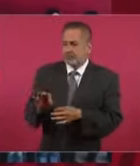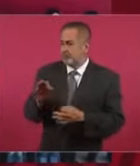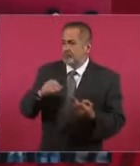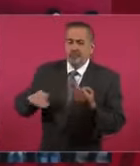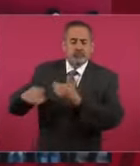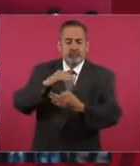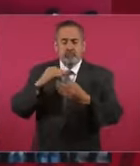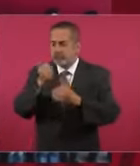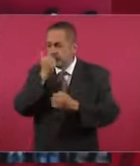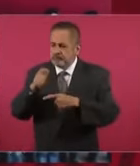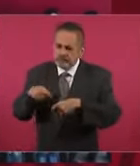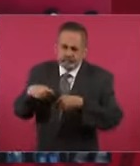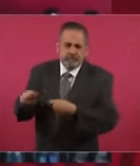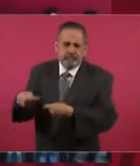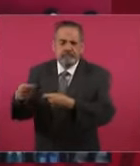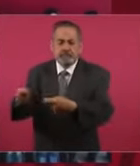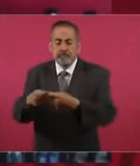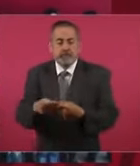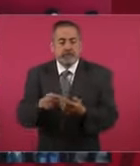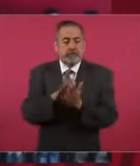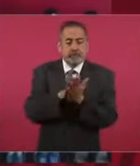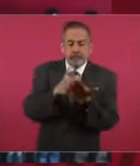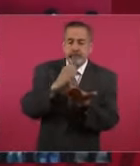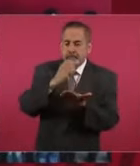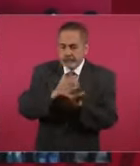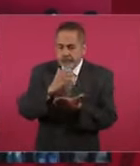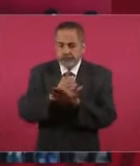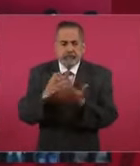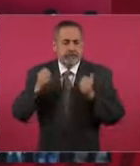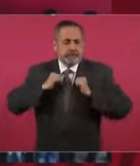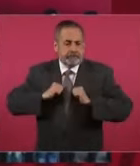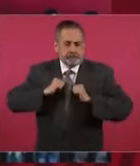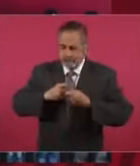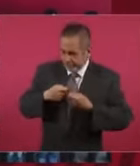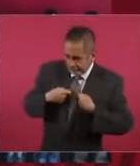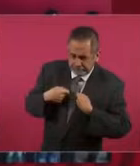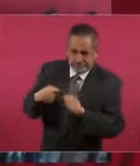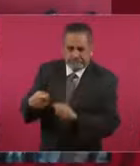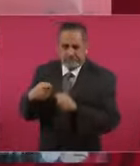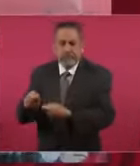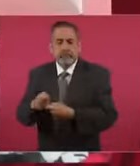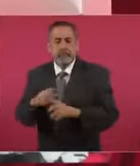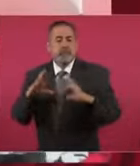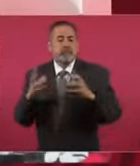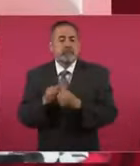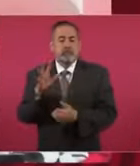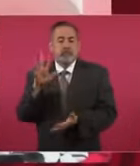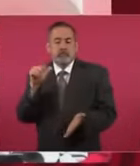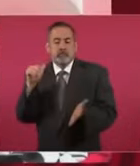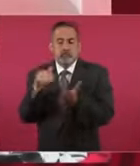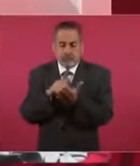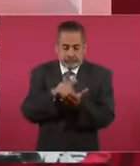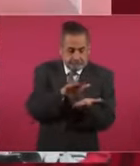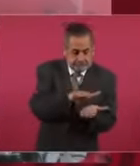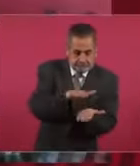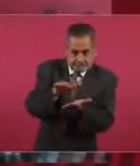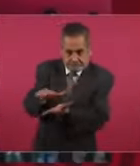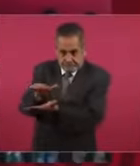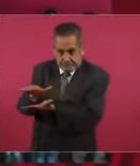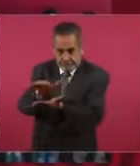va a recibir el apoyo de útiles escolares y mochila y 50 mil paquetes de